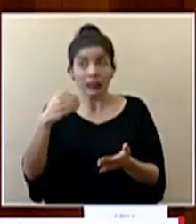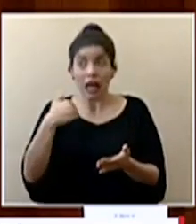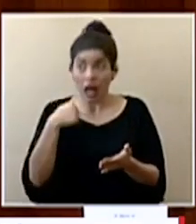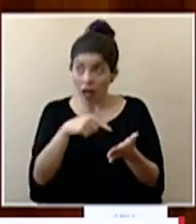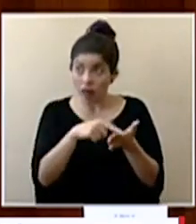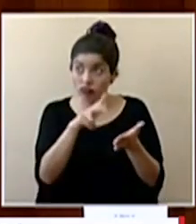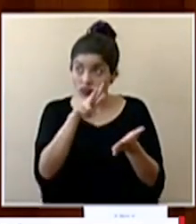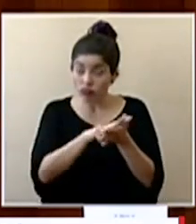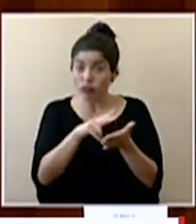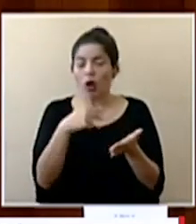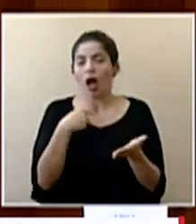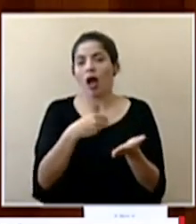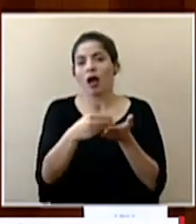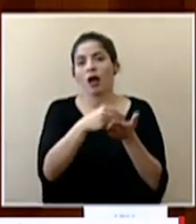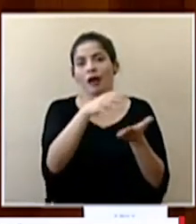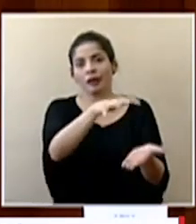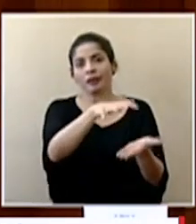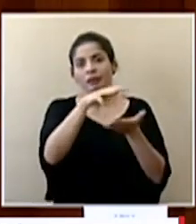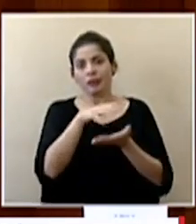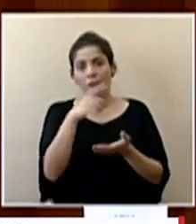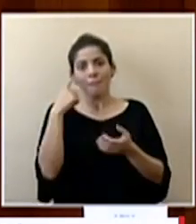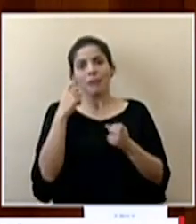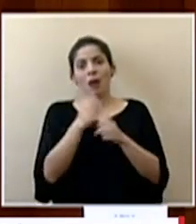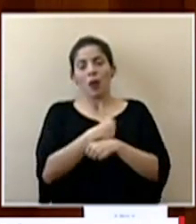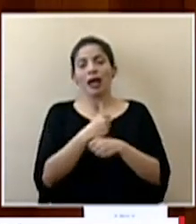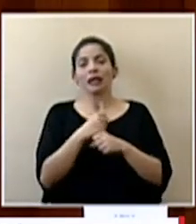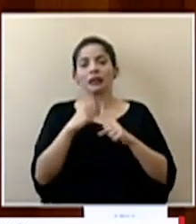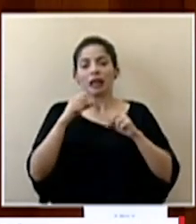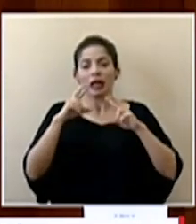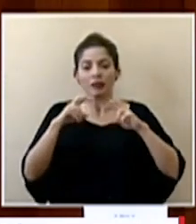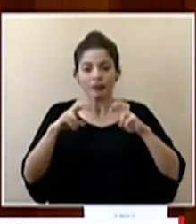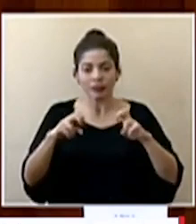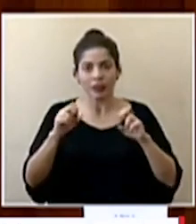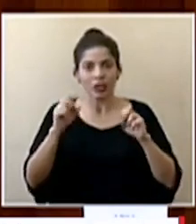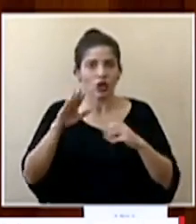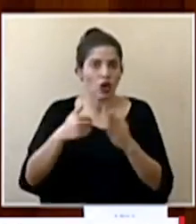tener todo lo necesario para hacer las muestras que se consideren necesarias